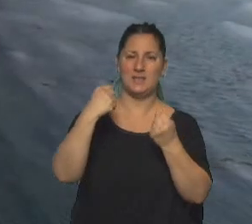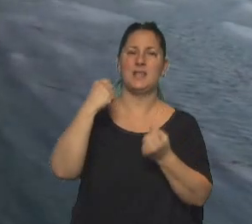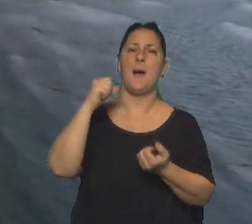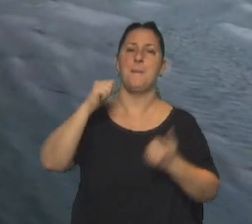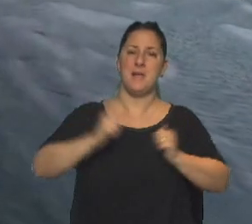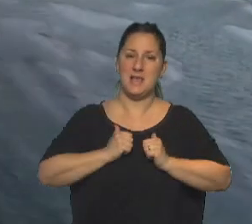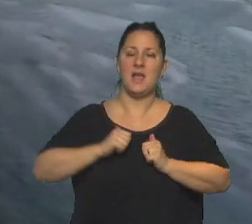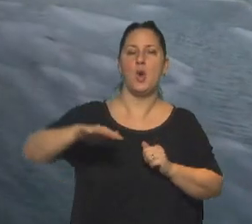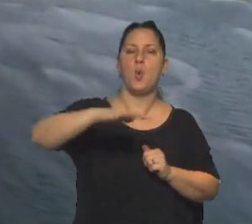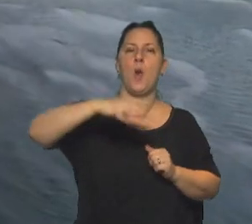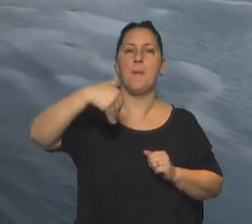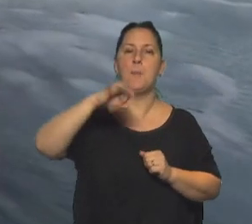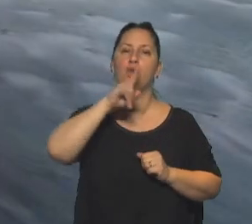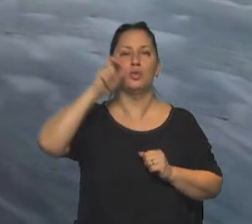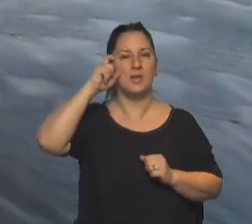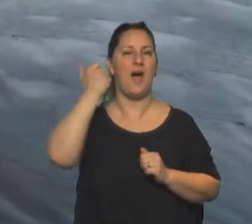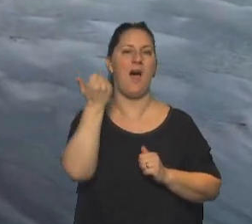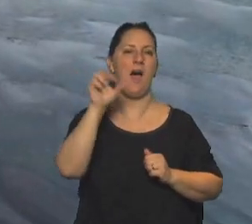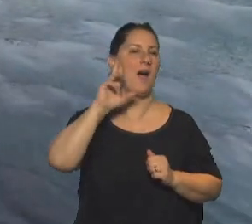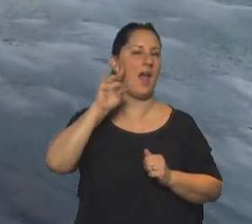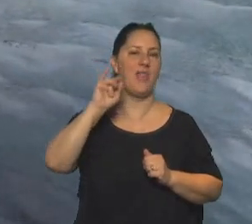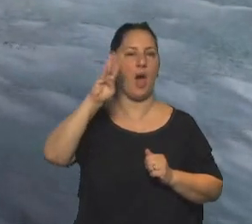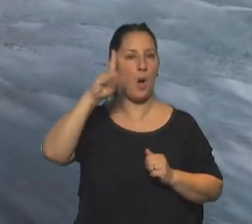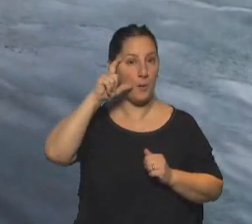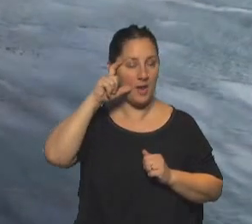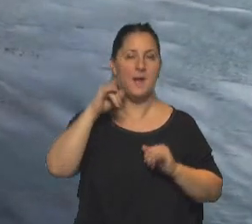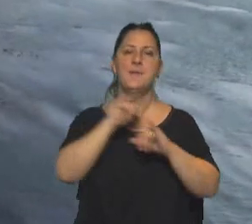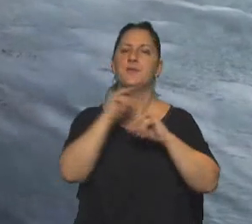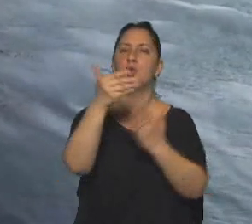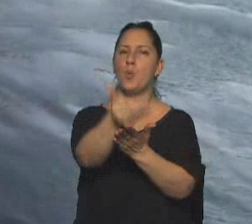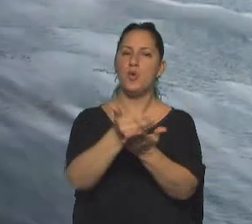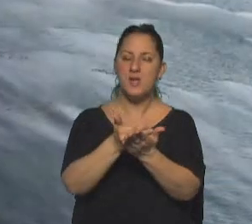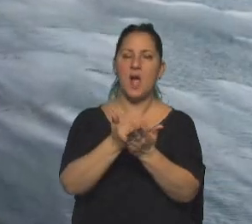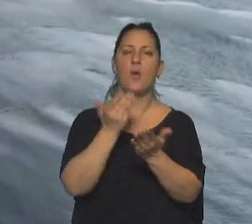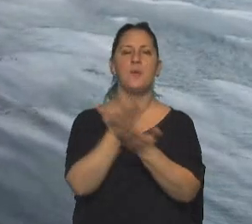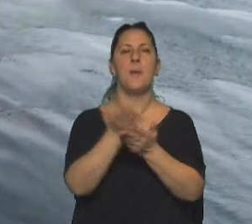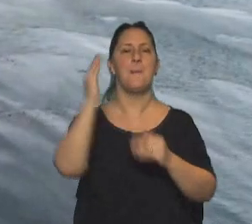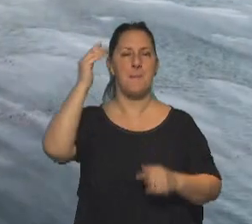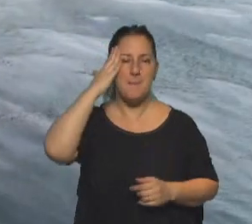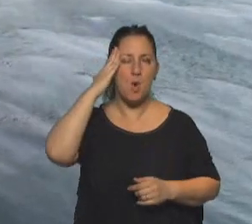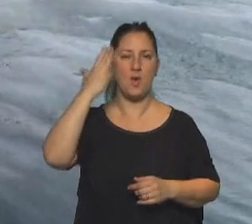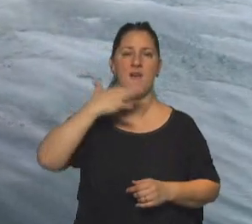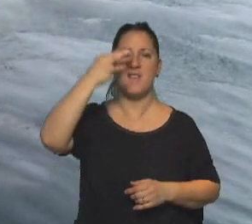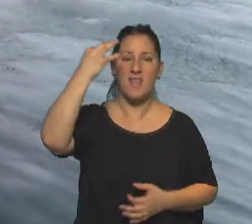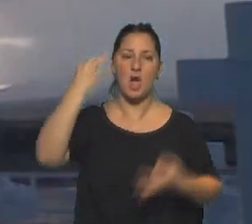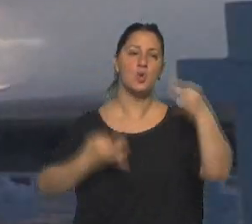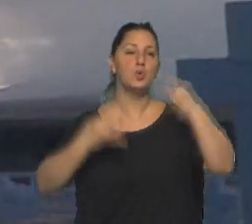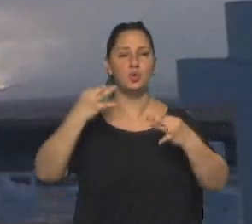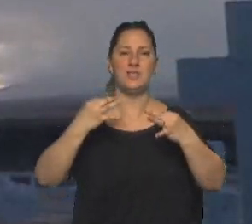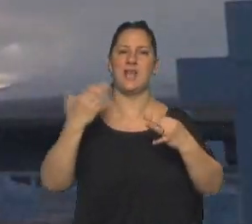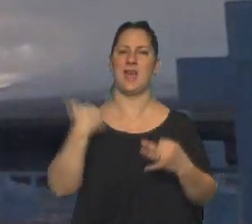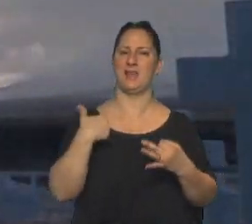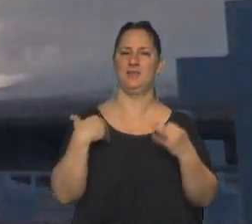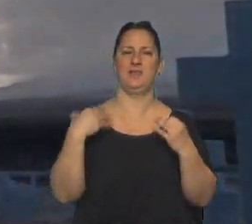Monte Agradable. El comunicado concluye con una proclama por la memoria, verdad, justicia, soberanía